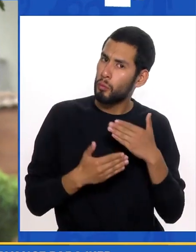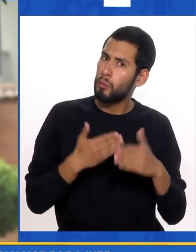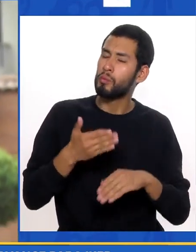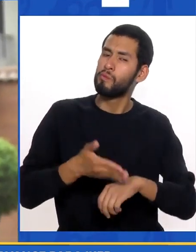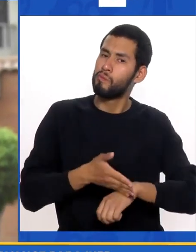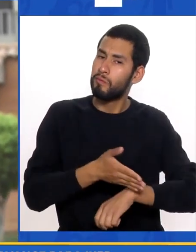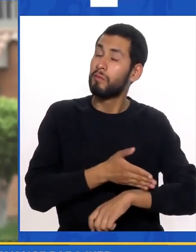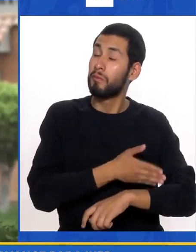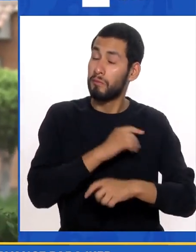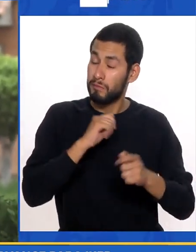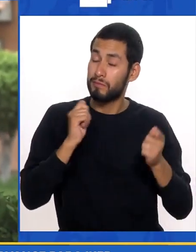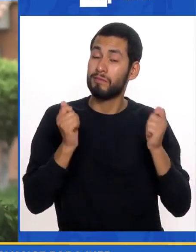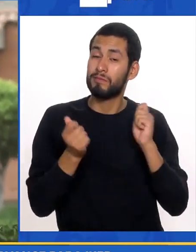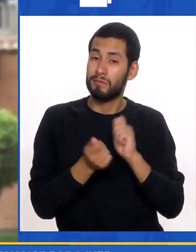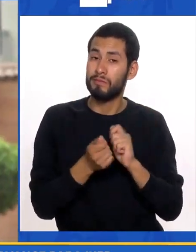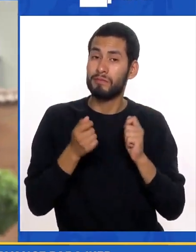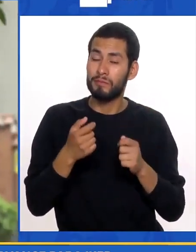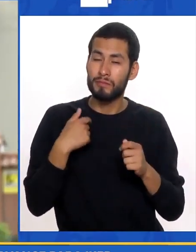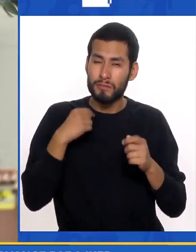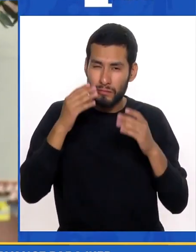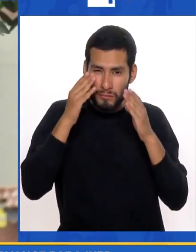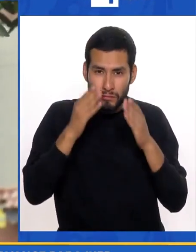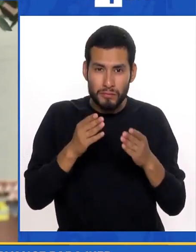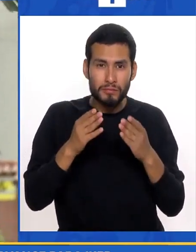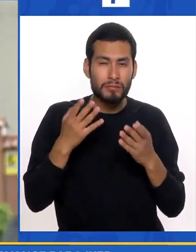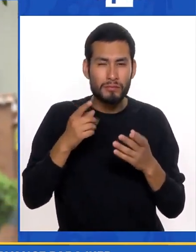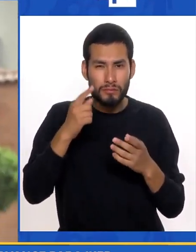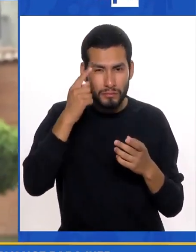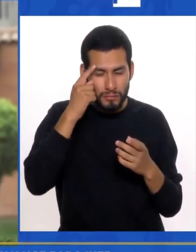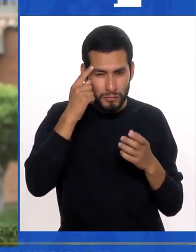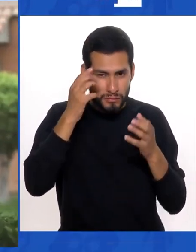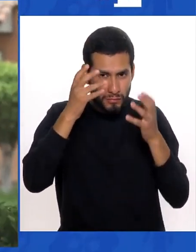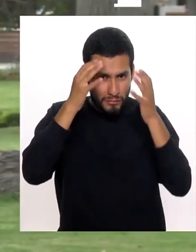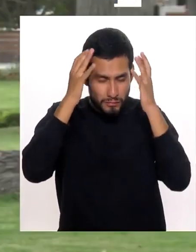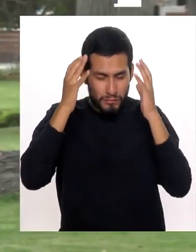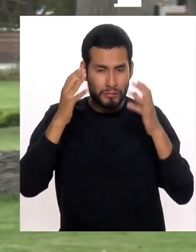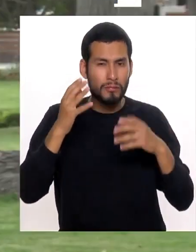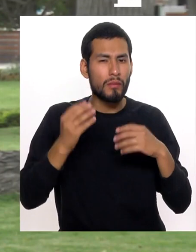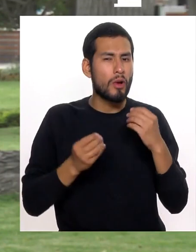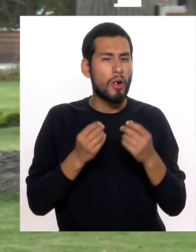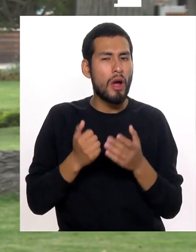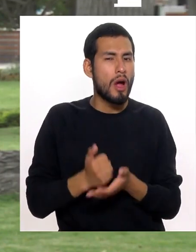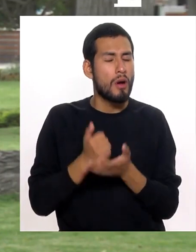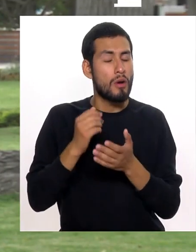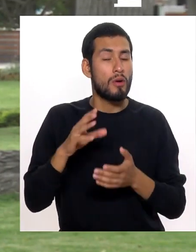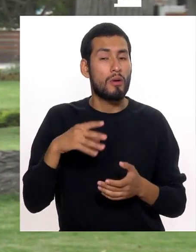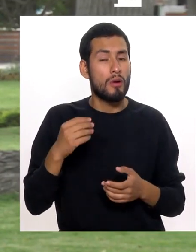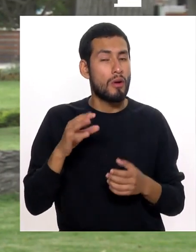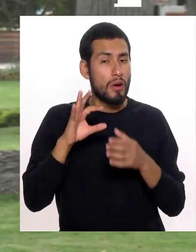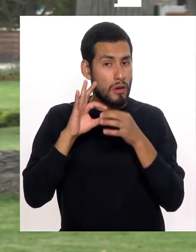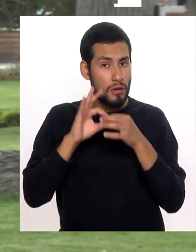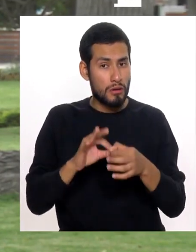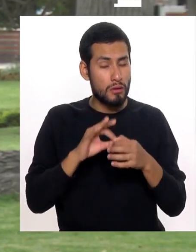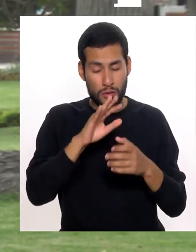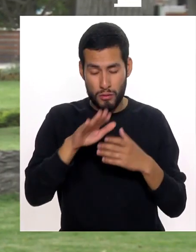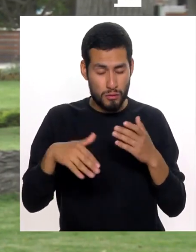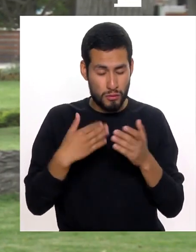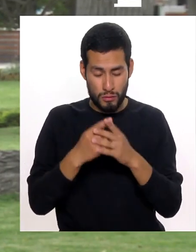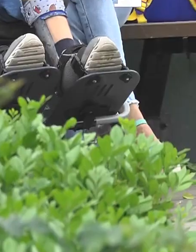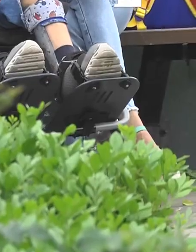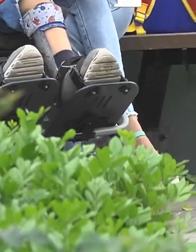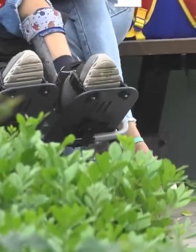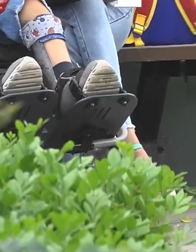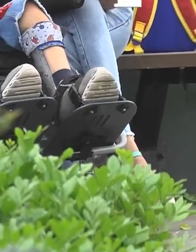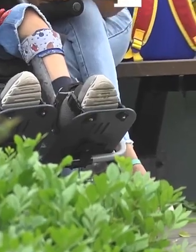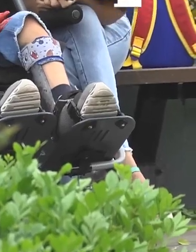Progreso Es un cambio importante La concentración En lo cognitivo Como ayuda Porque todo está relacionado Con